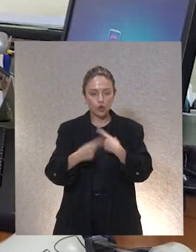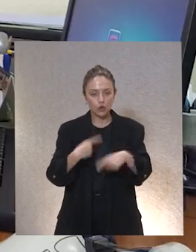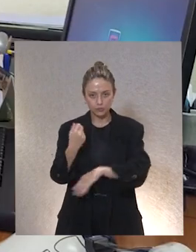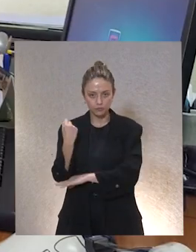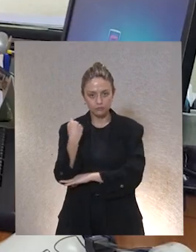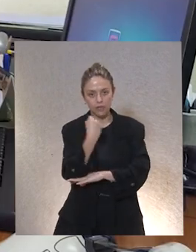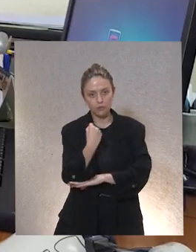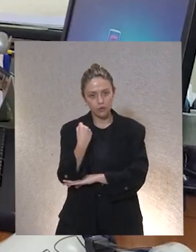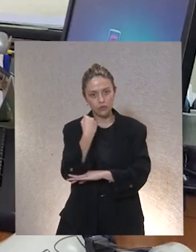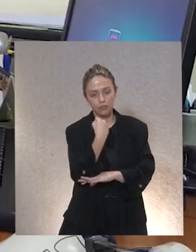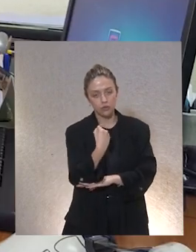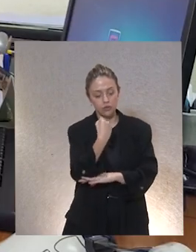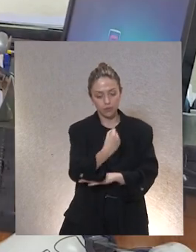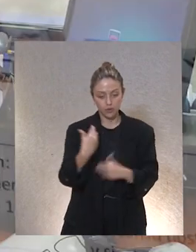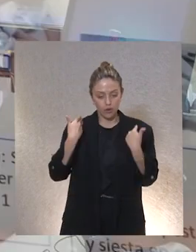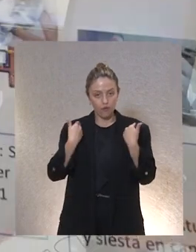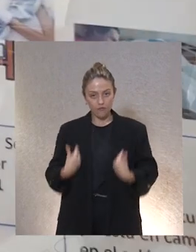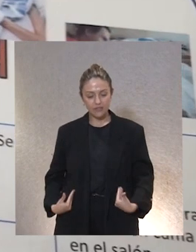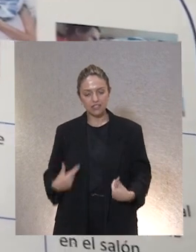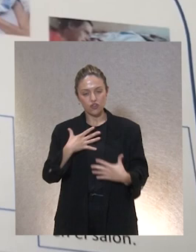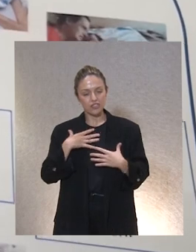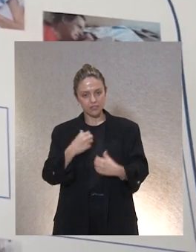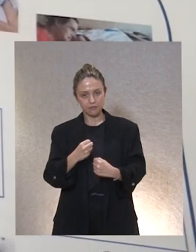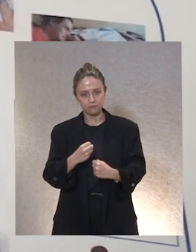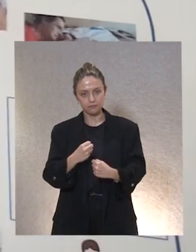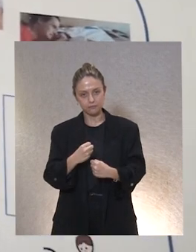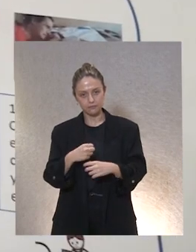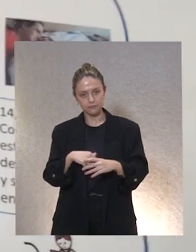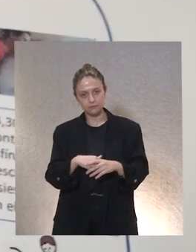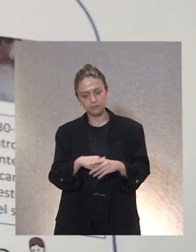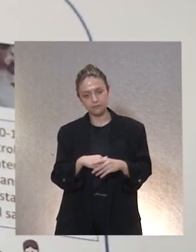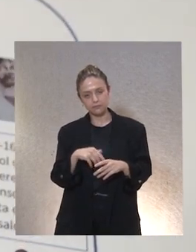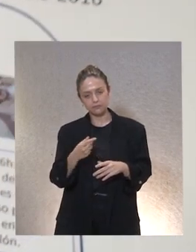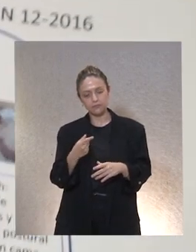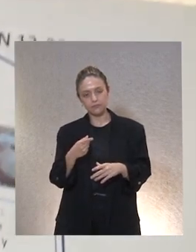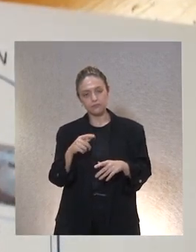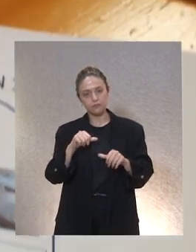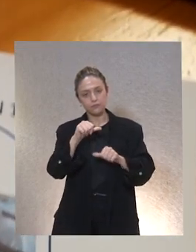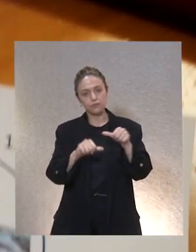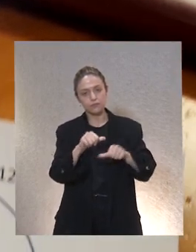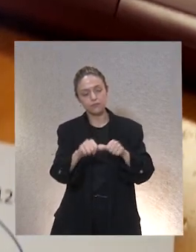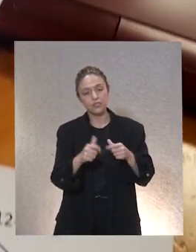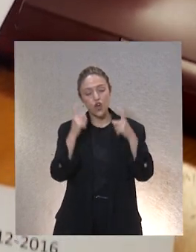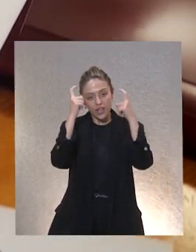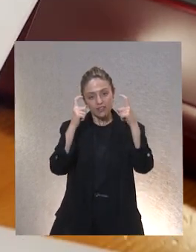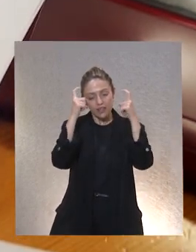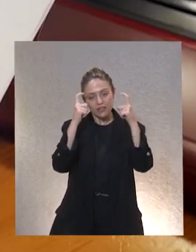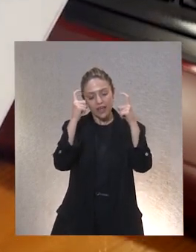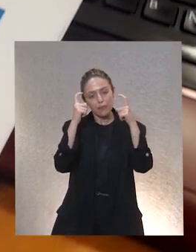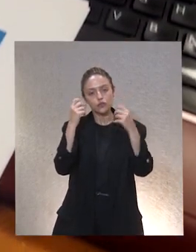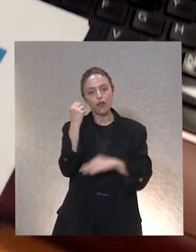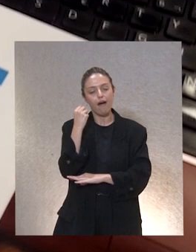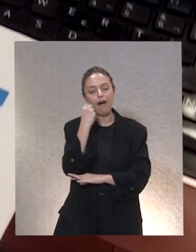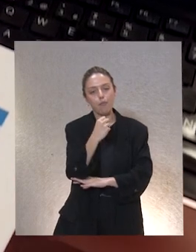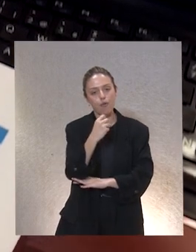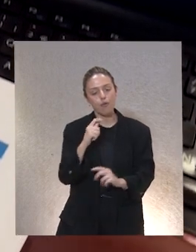a nivel sensorial y a nivel físico y de salud entonces también a través de estos procesos de PCP pues intentamos ofrecer esos apoyos